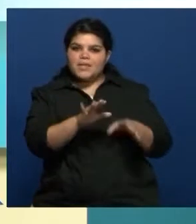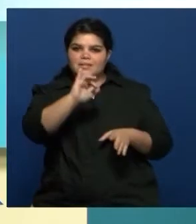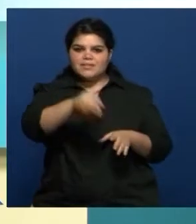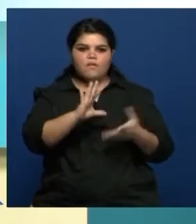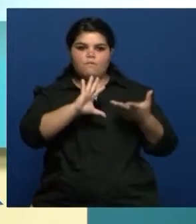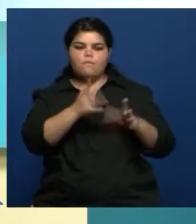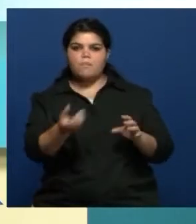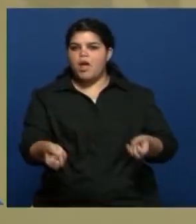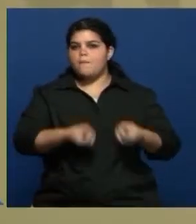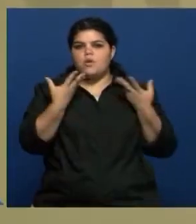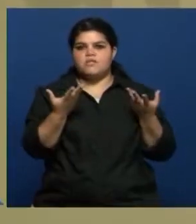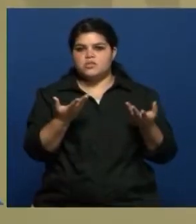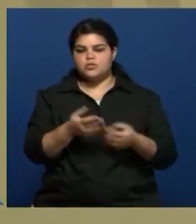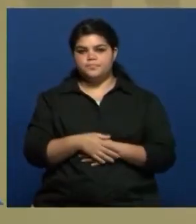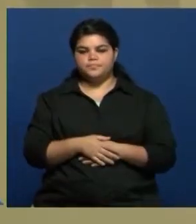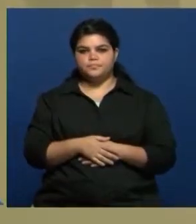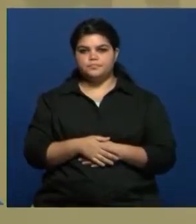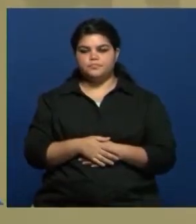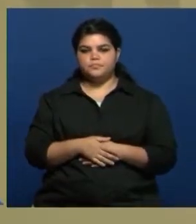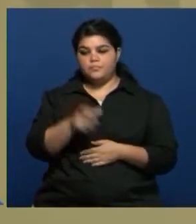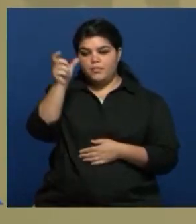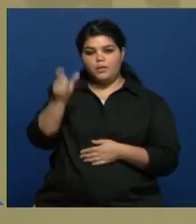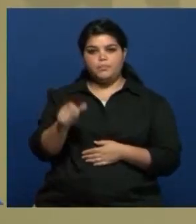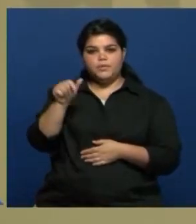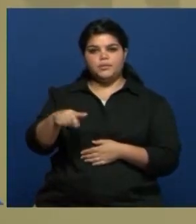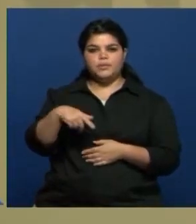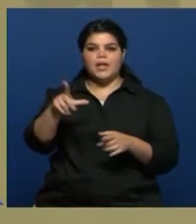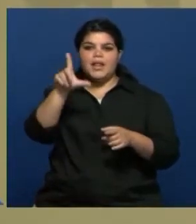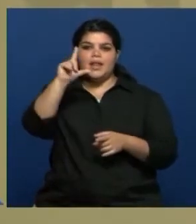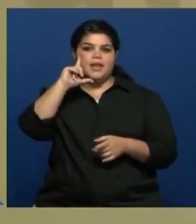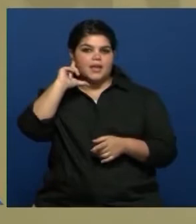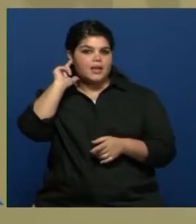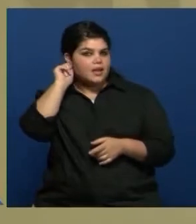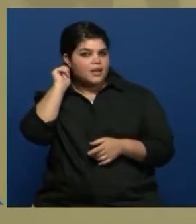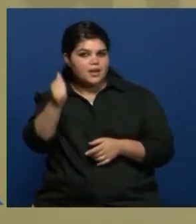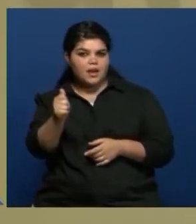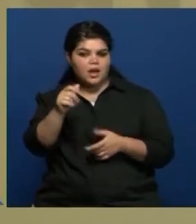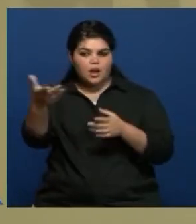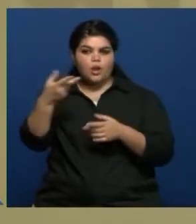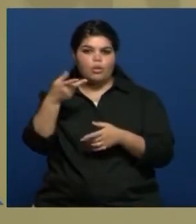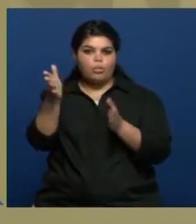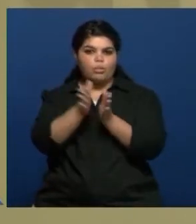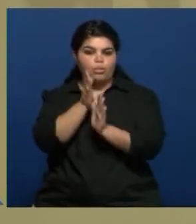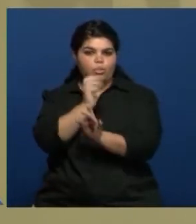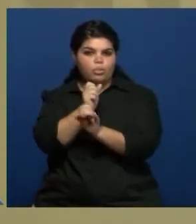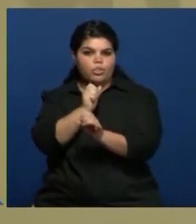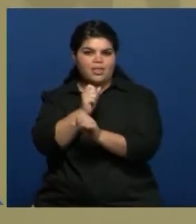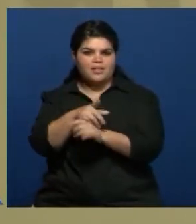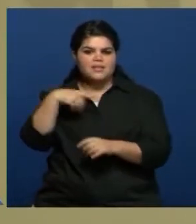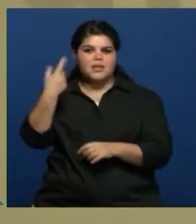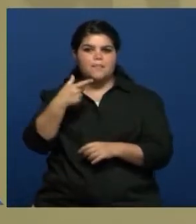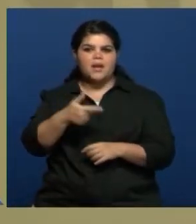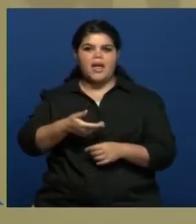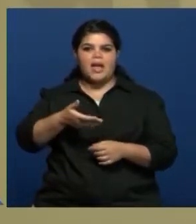improvisación. Con Santi compartimos en la Liga Mendocina de Improvisación una forma más farcesca, exagerada para